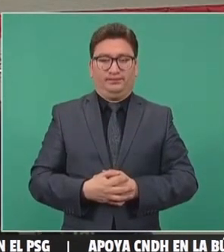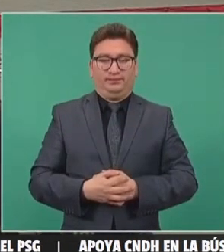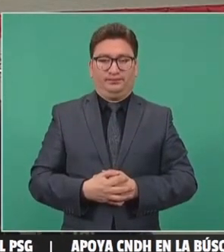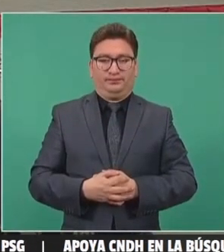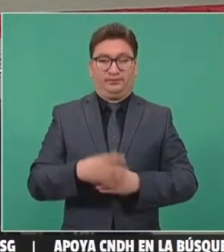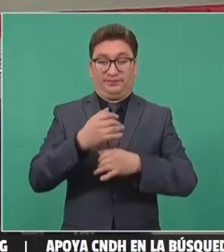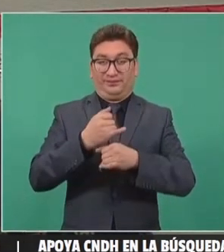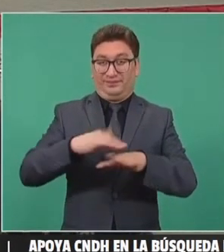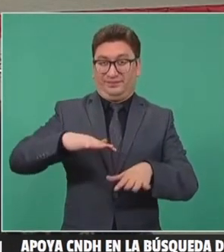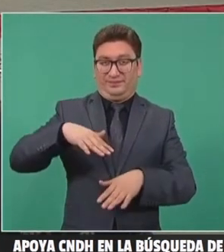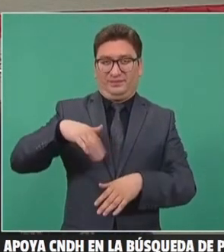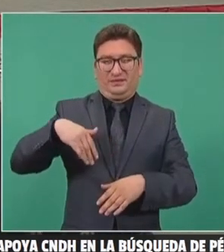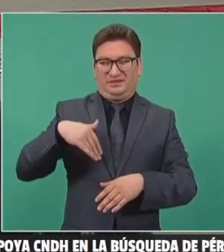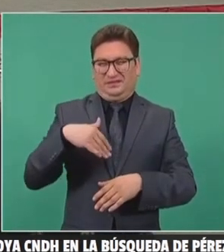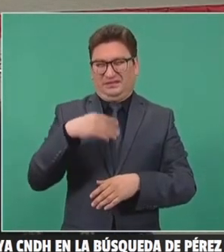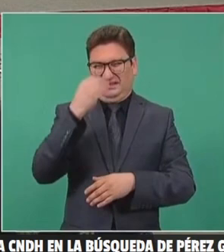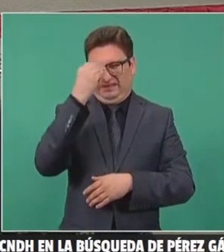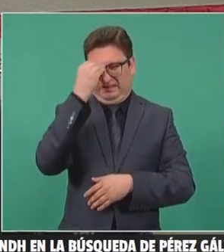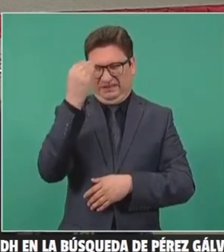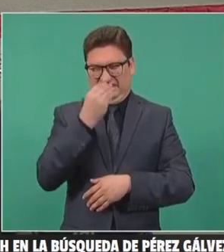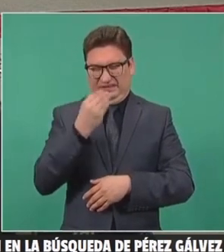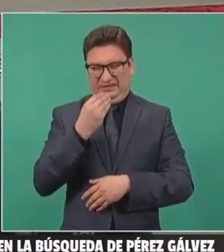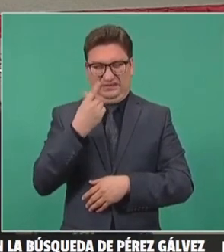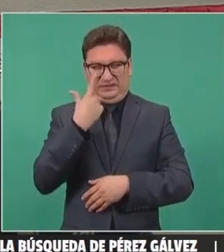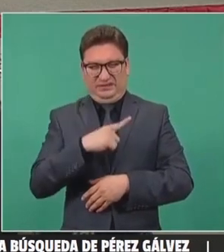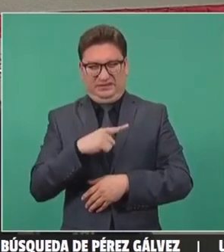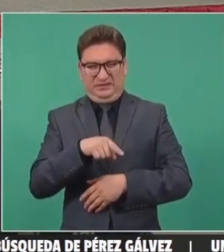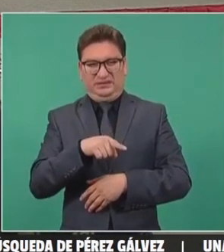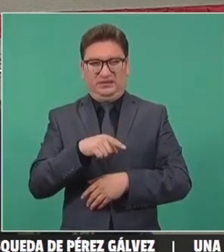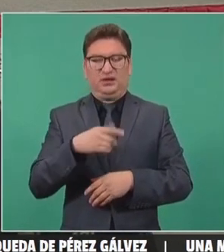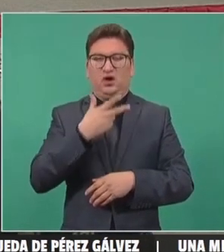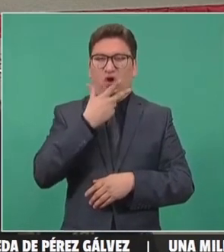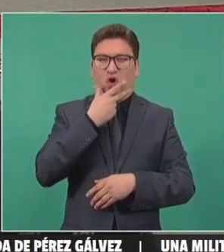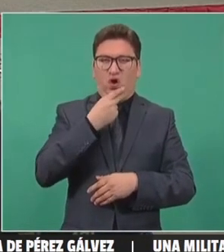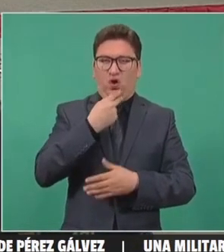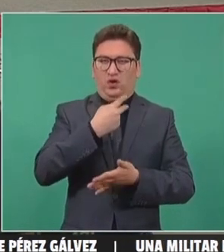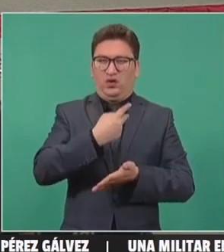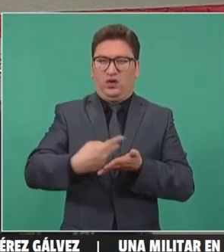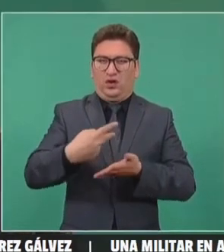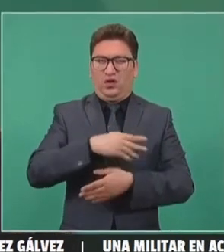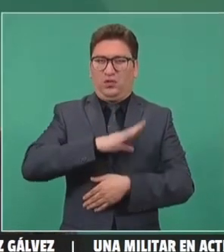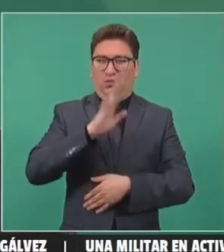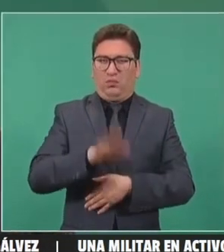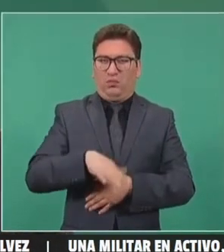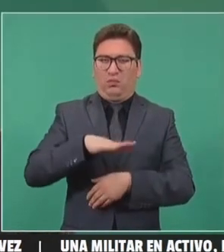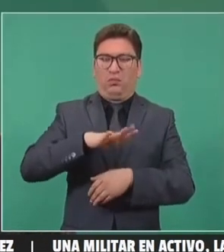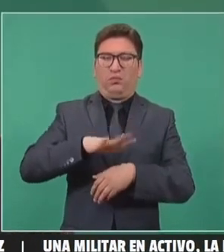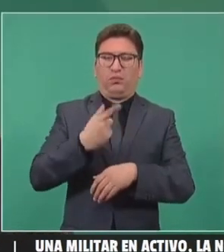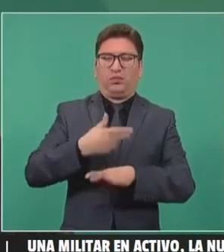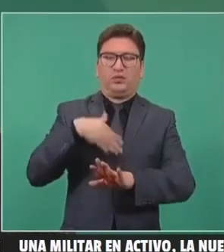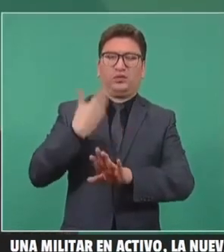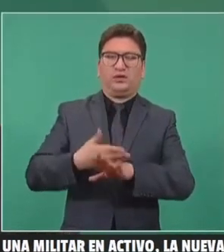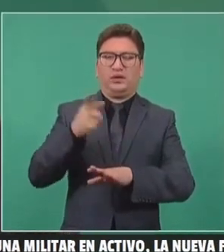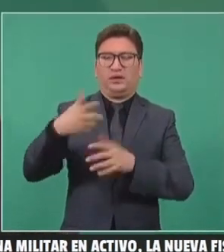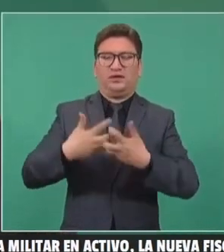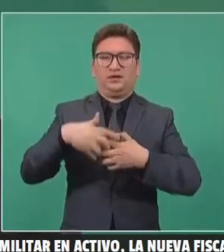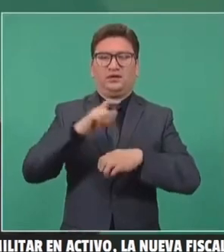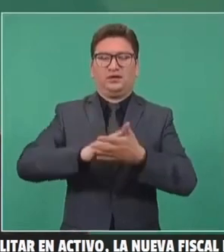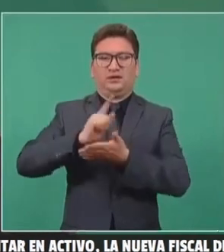La información más repulsiva del año fue la del supuesto obrero muerto por represión en la refinería Dos Bocas.